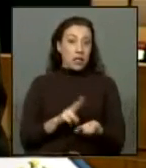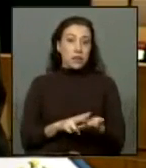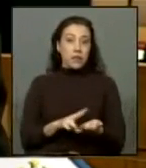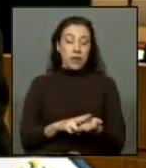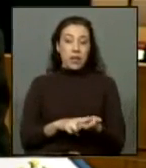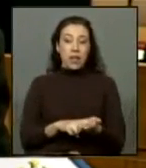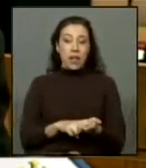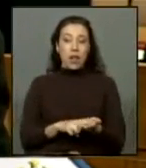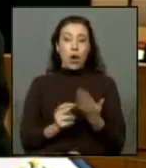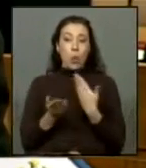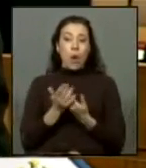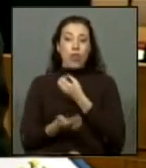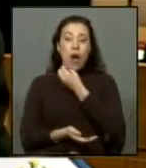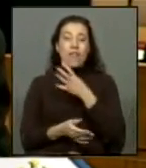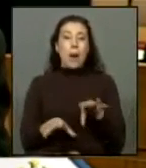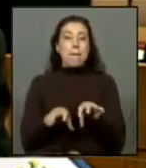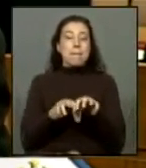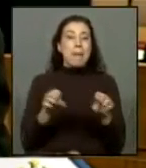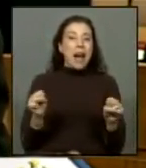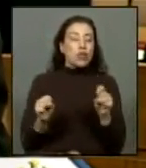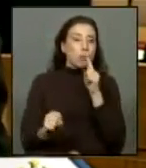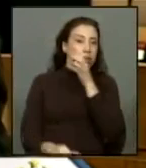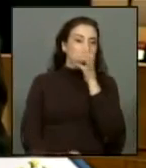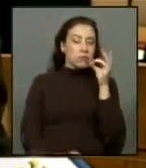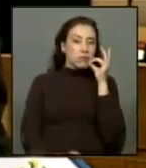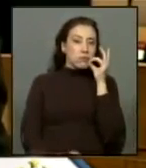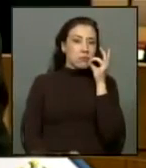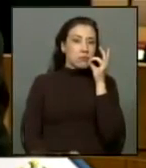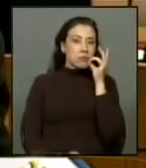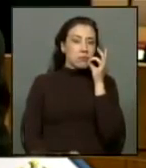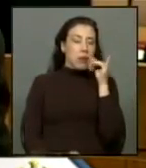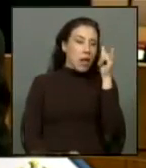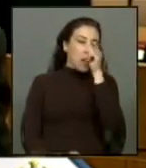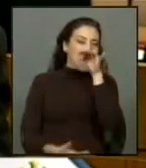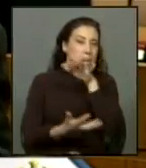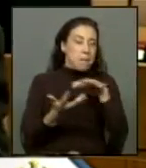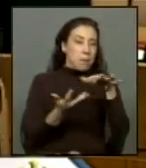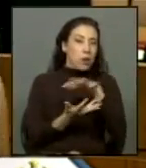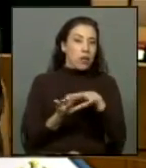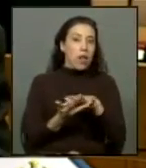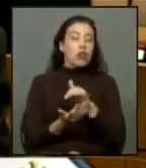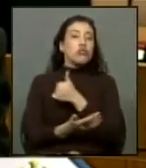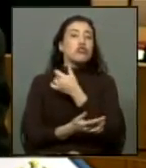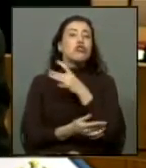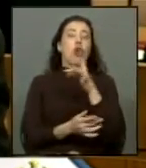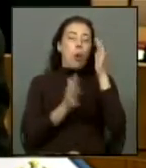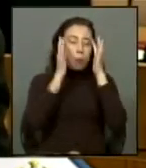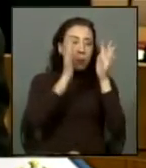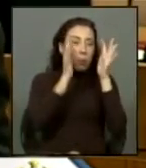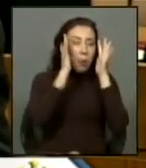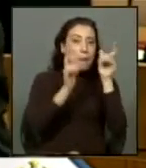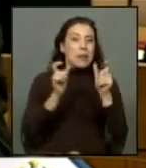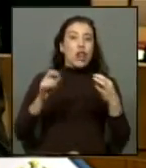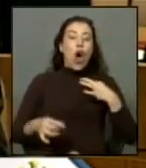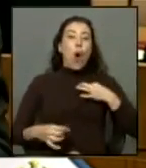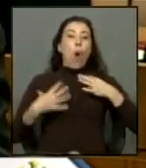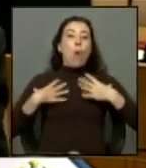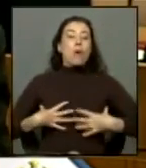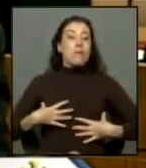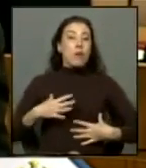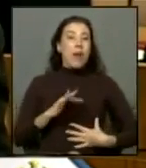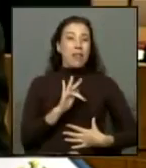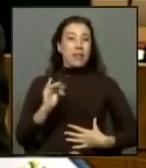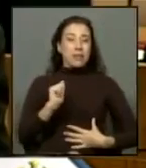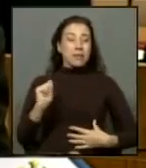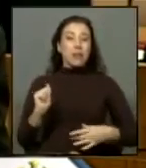acá cuando hemos hablado del pacto de silencio acá cuando hemos hablado de la impunidad no hemos centrado en los uniformados y por supuesto que es grave